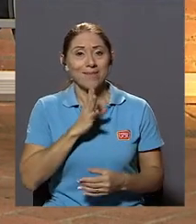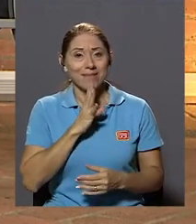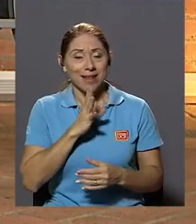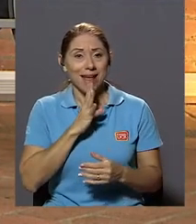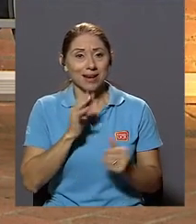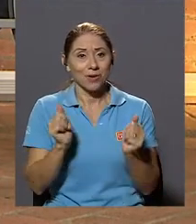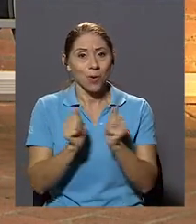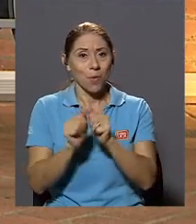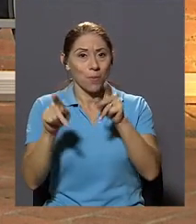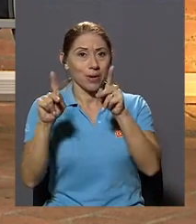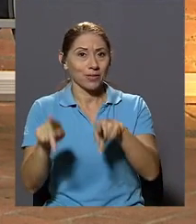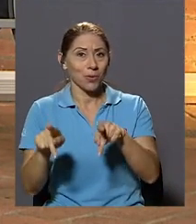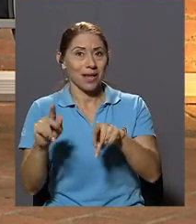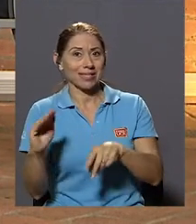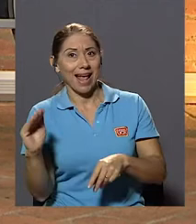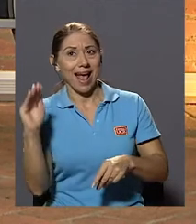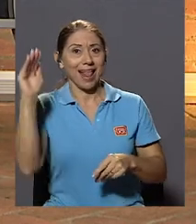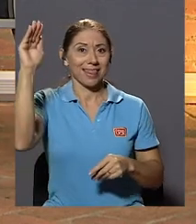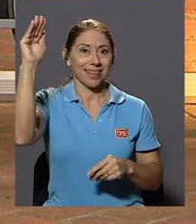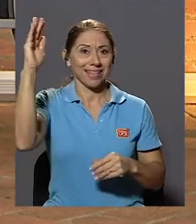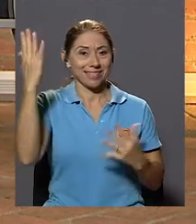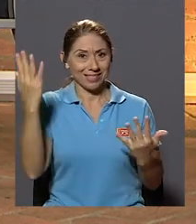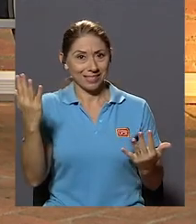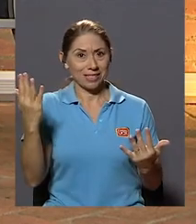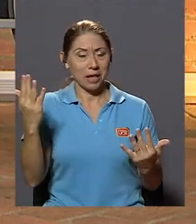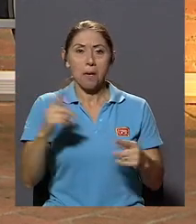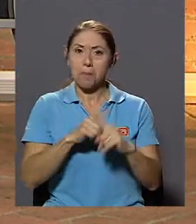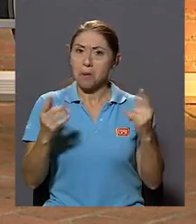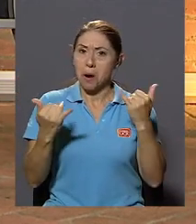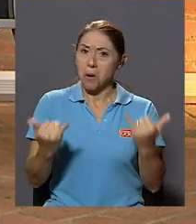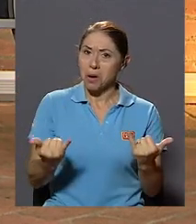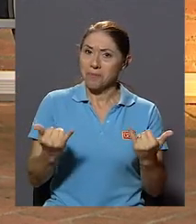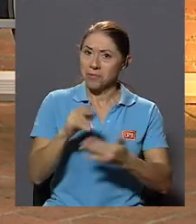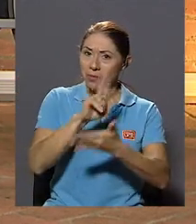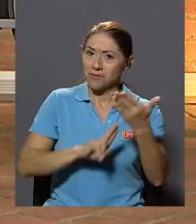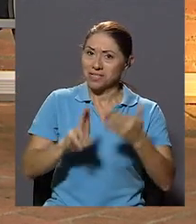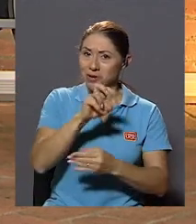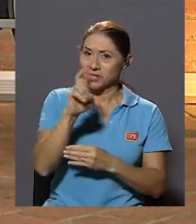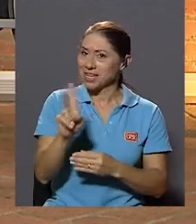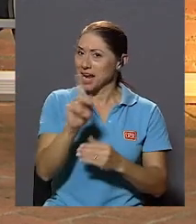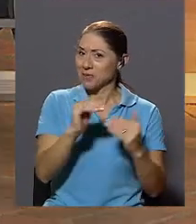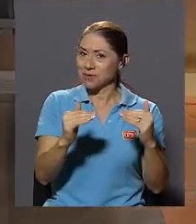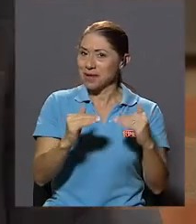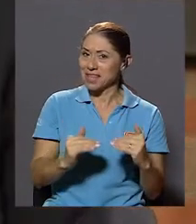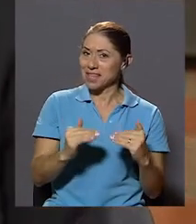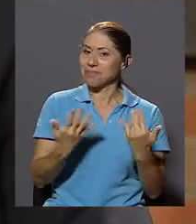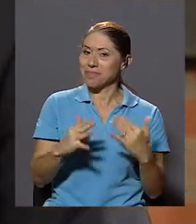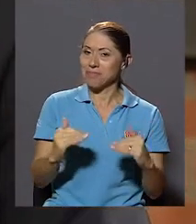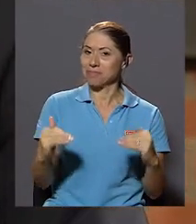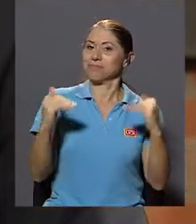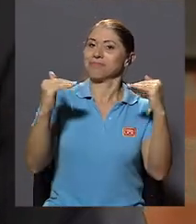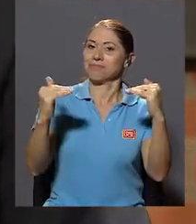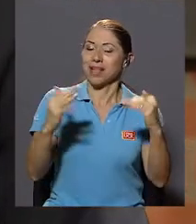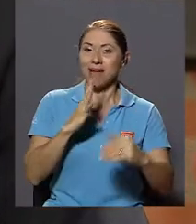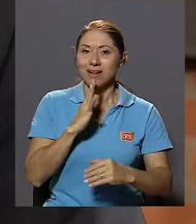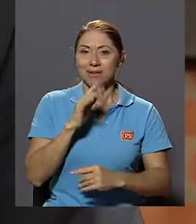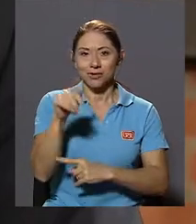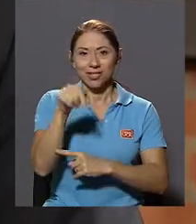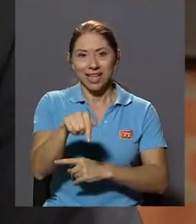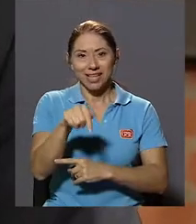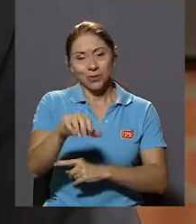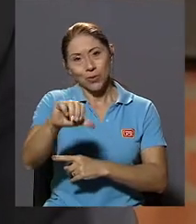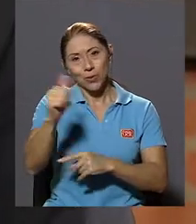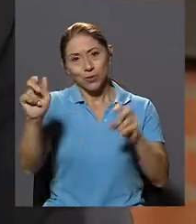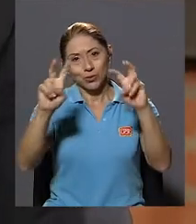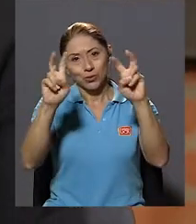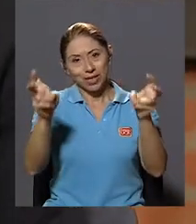Hablar con los muy altos Pero ahora La universidad De Costa Rica Ya no es bajita Y hablaremos De eso Y el resto